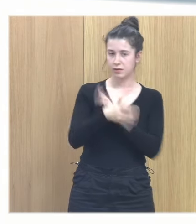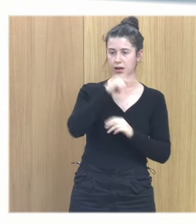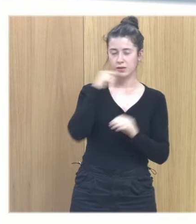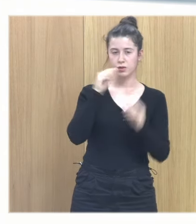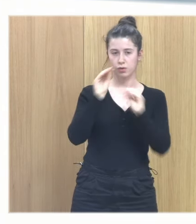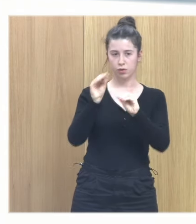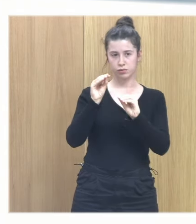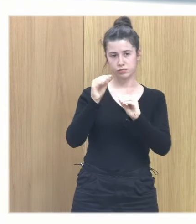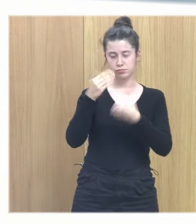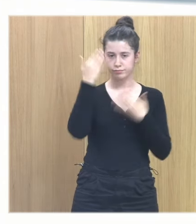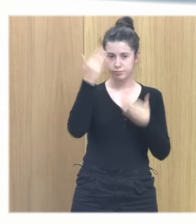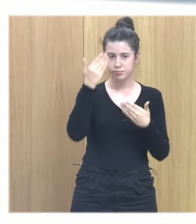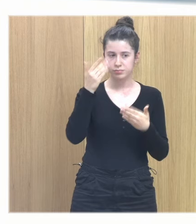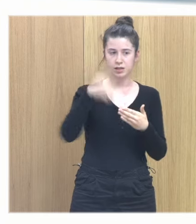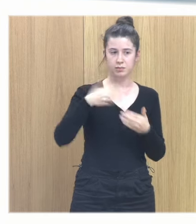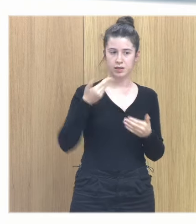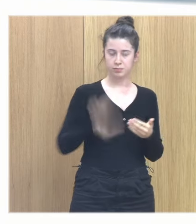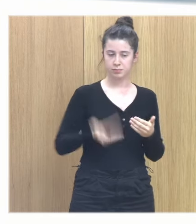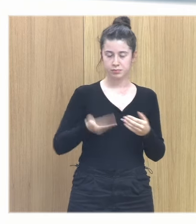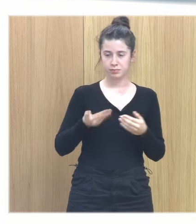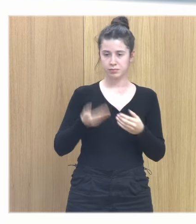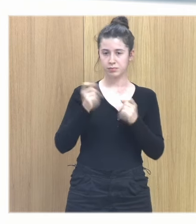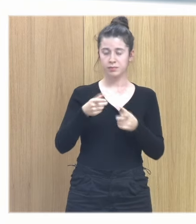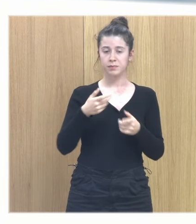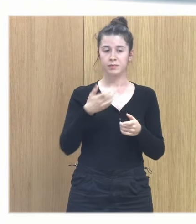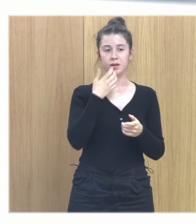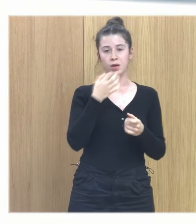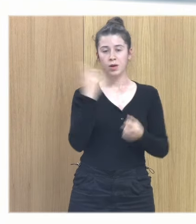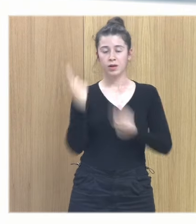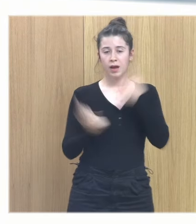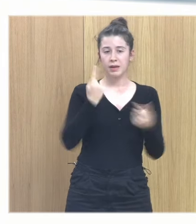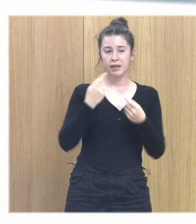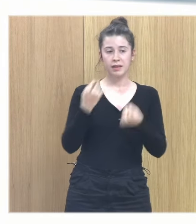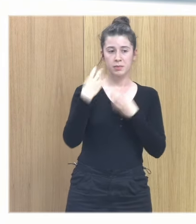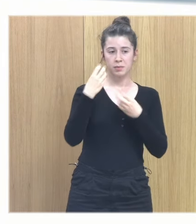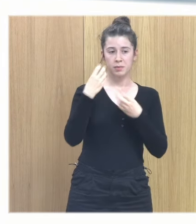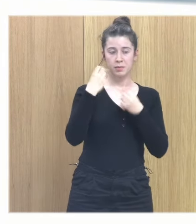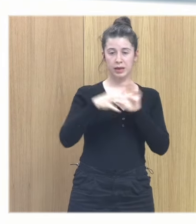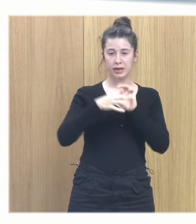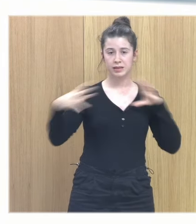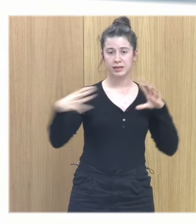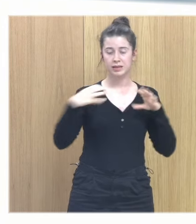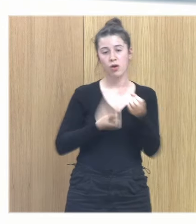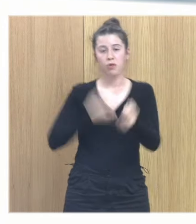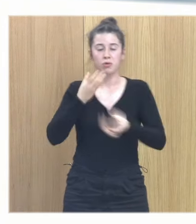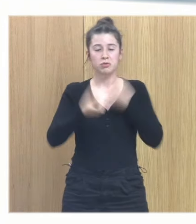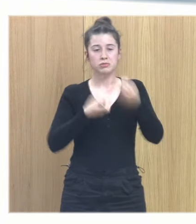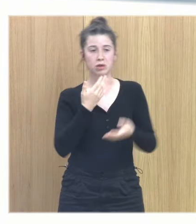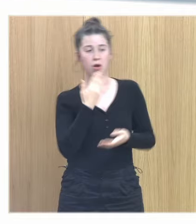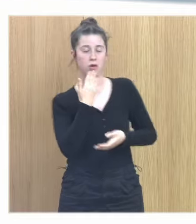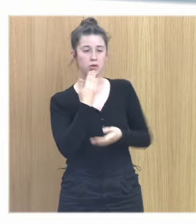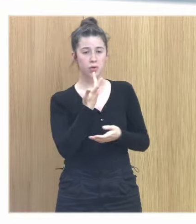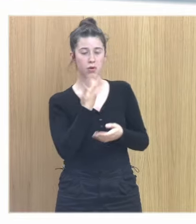magnitud a lo que nos están contando porque a veces nos lo cuentan tan disociados o disociadas que te lo están contando como si hubieran tomado un